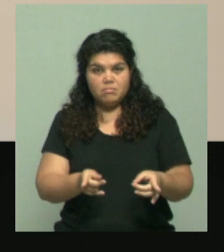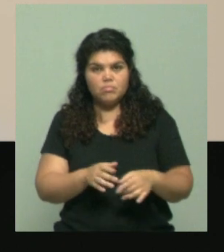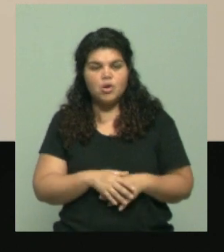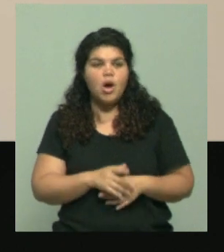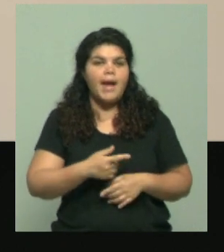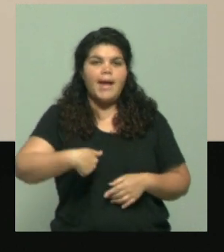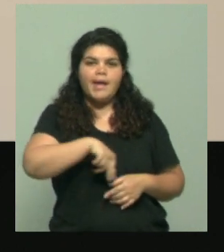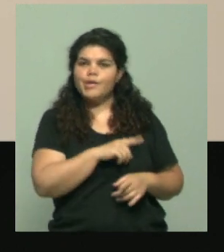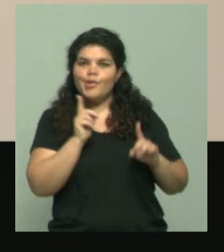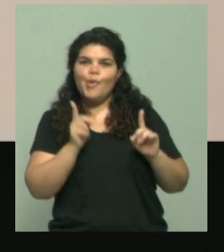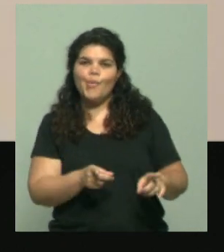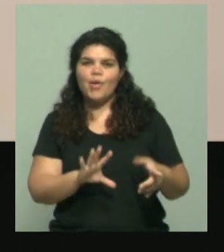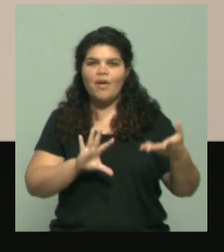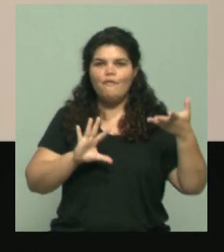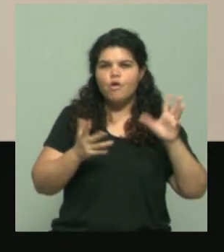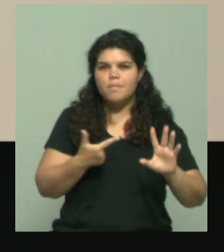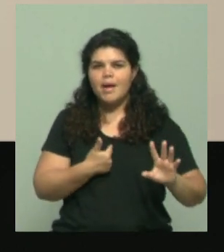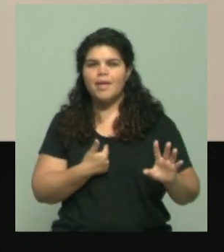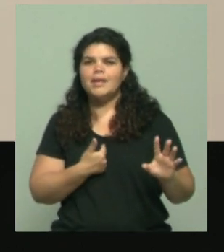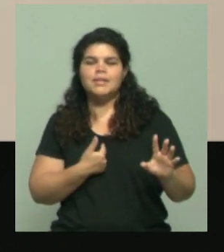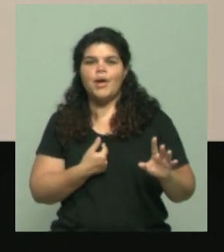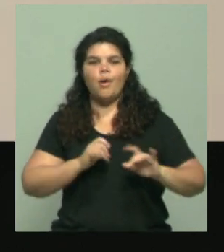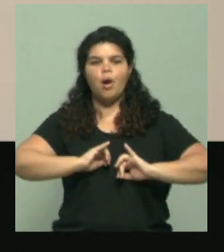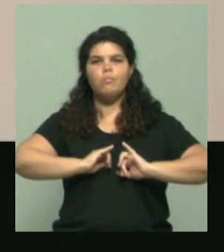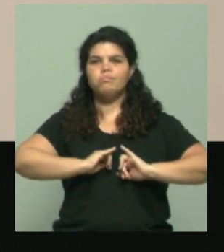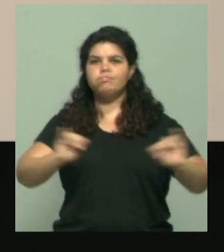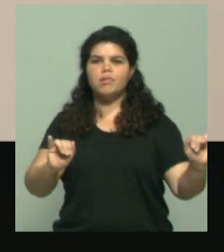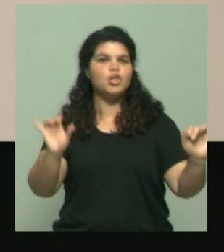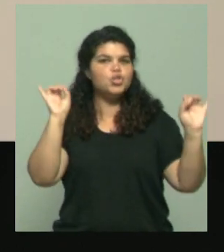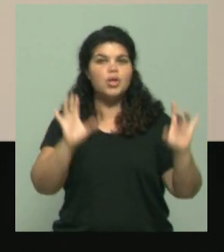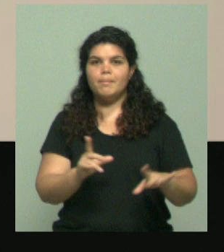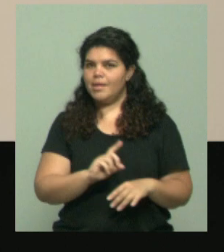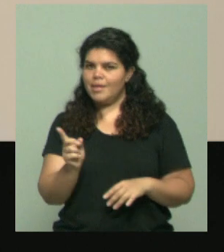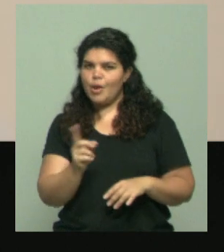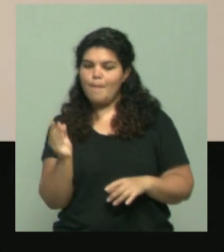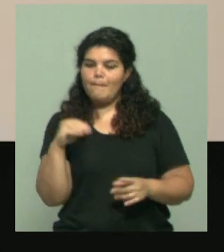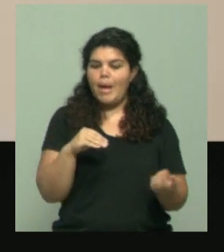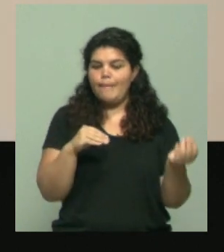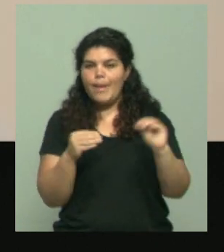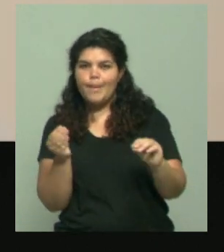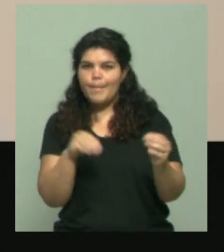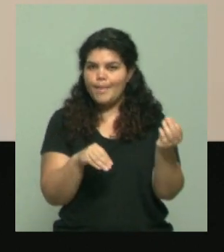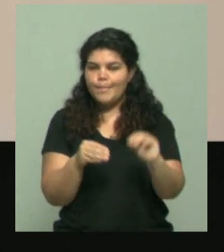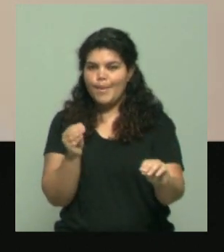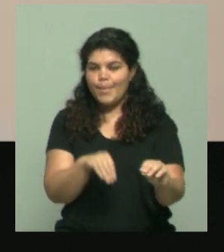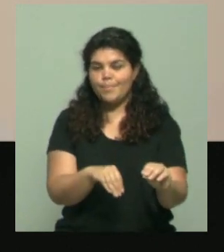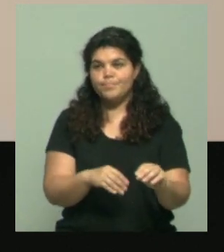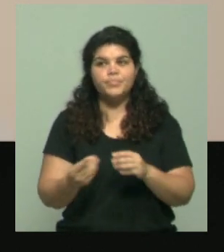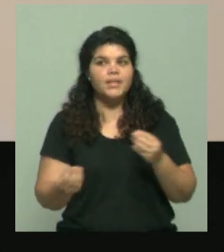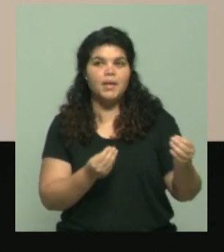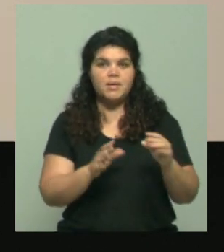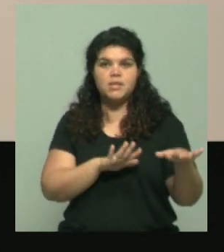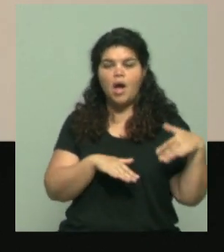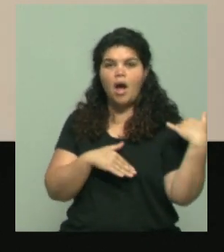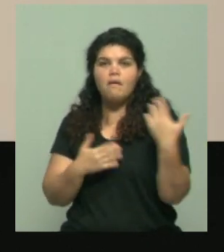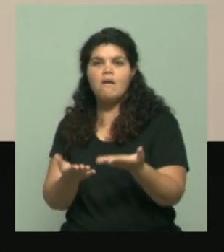dramatismo, porque de hecho, vos fijate cómo lo manejan de una punta y de la otra en el sentido de plantear que el voto a favor de Cuba, yo creo que para mí el